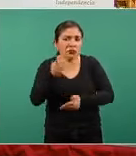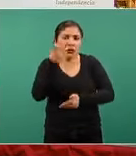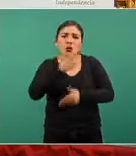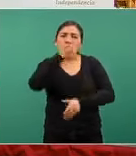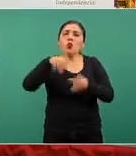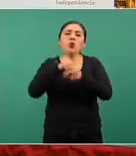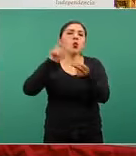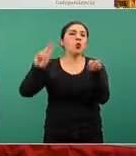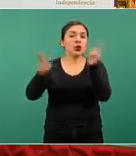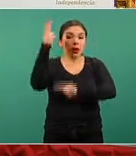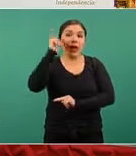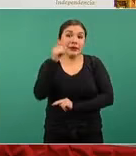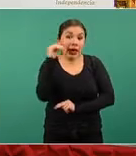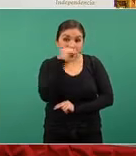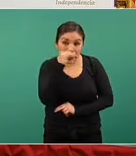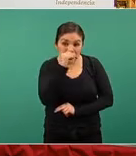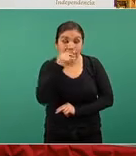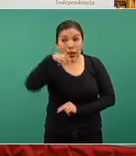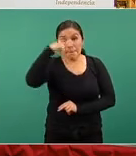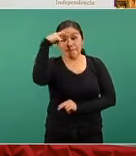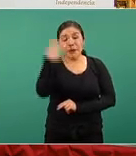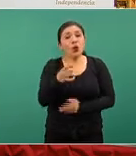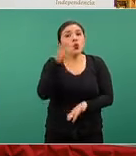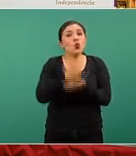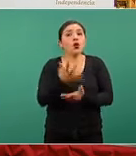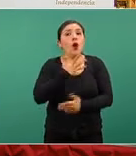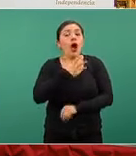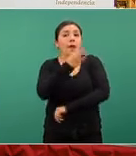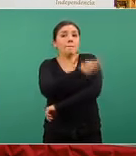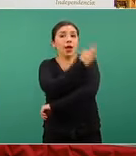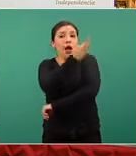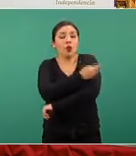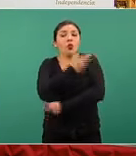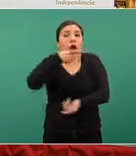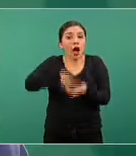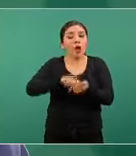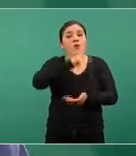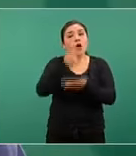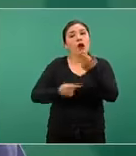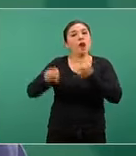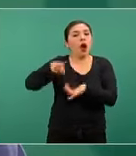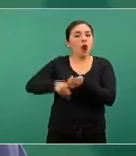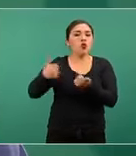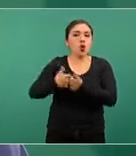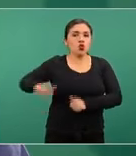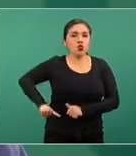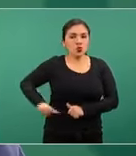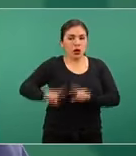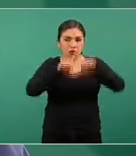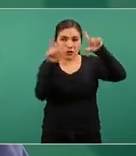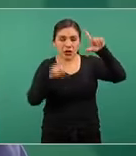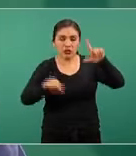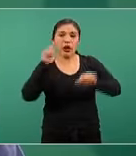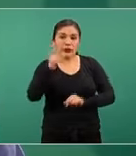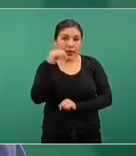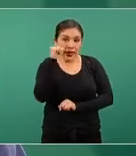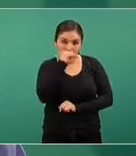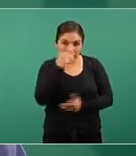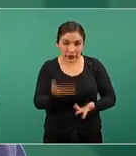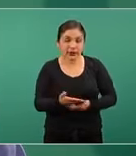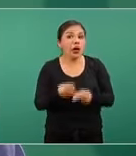cobertura universal es gratuito en México sólo hay vacunas en el programa gubernamental nacional y gratuito